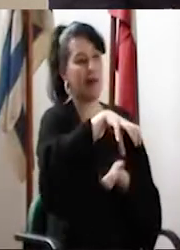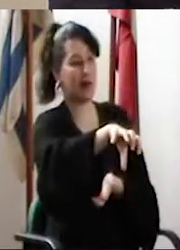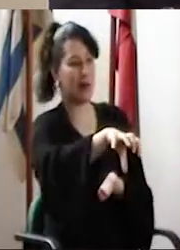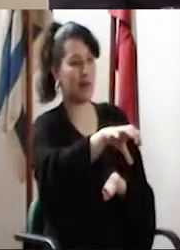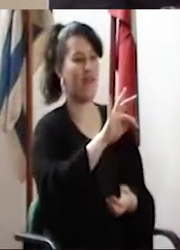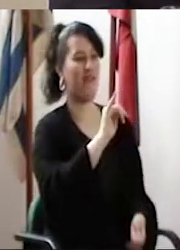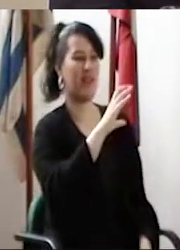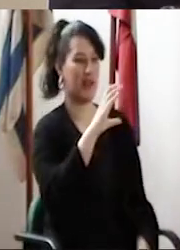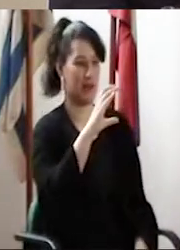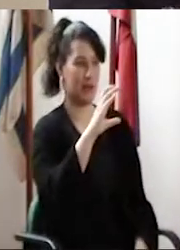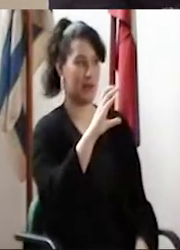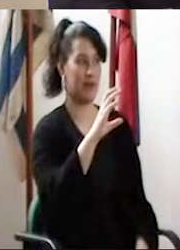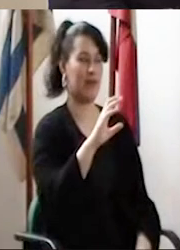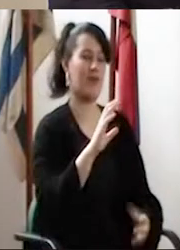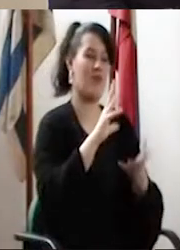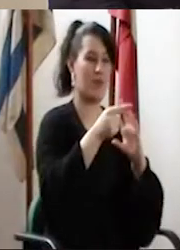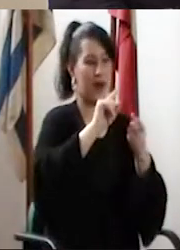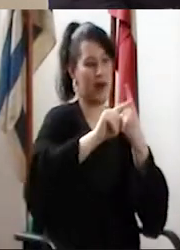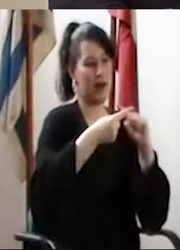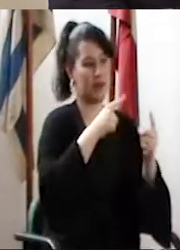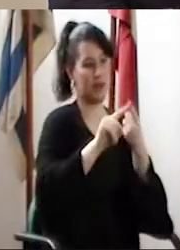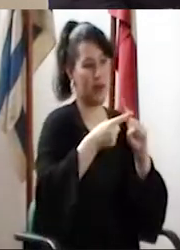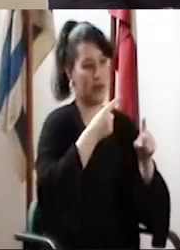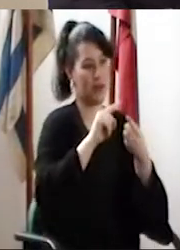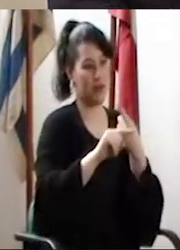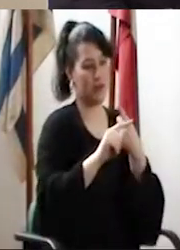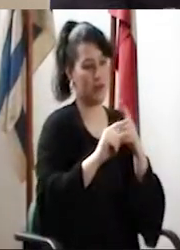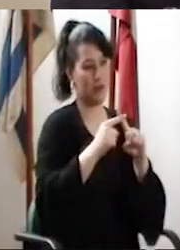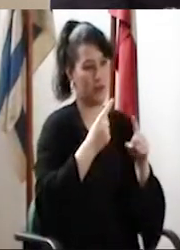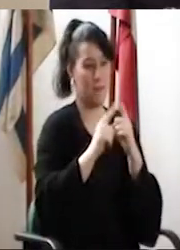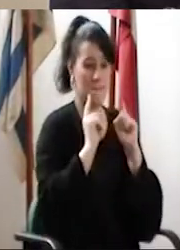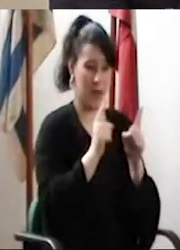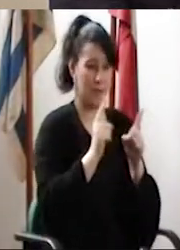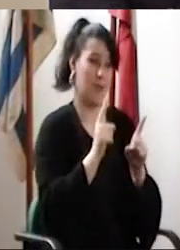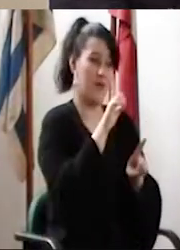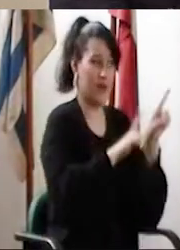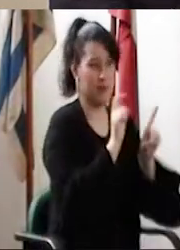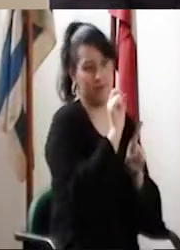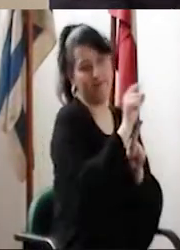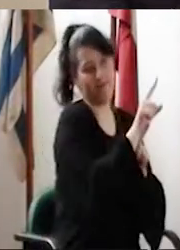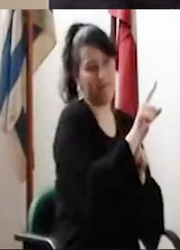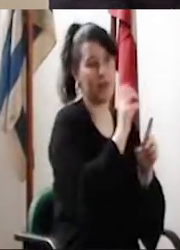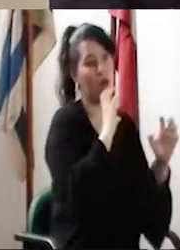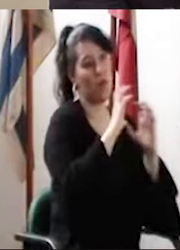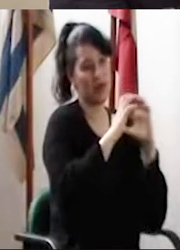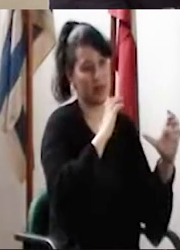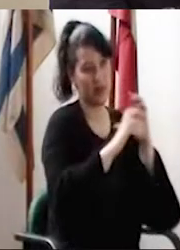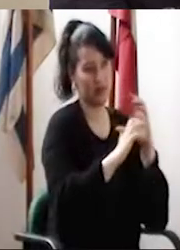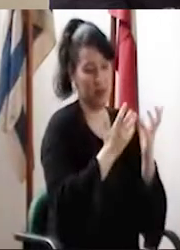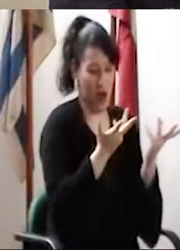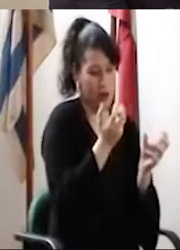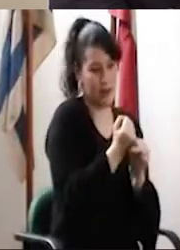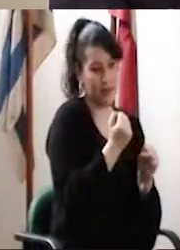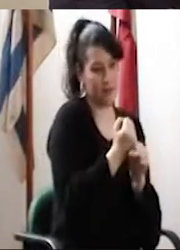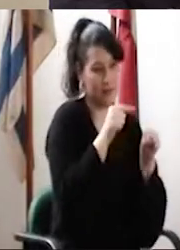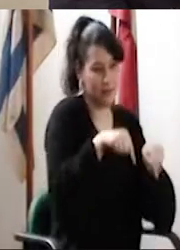o departamento FIC, porque de alguna manera estaba vinculado con lo que la Facultad de